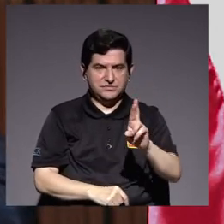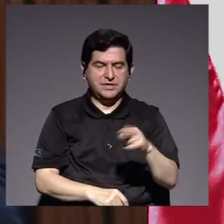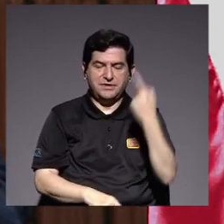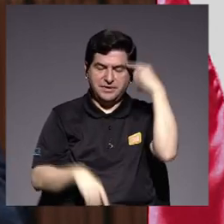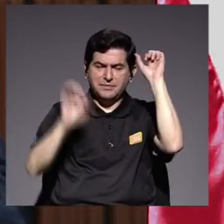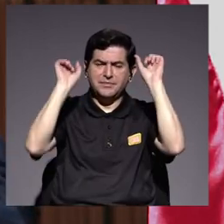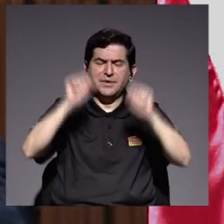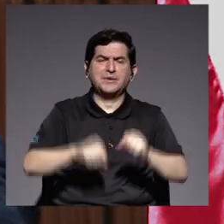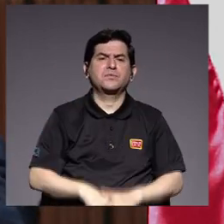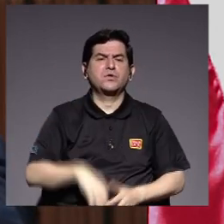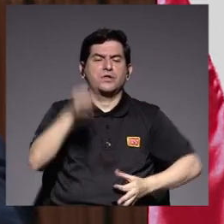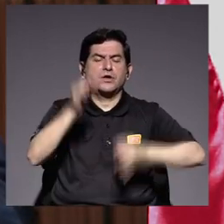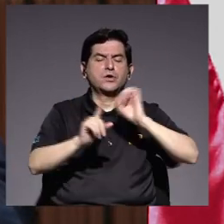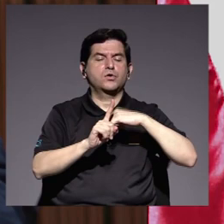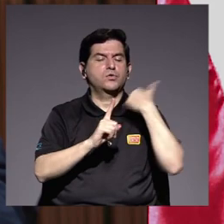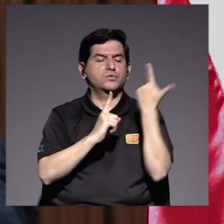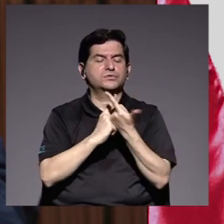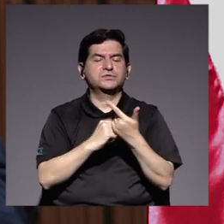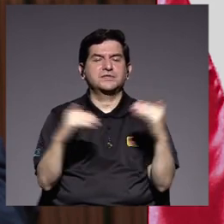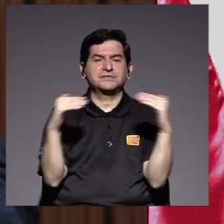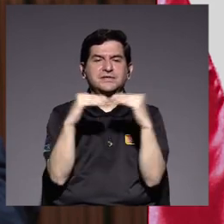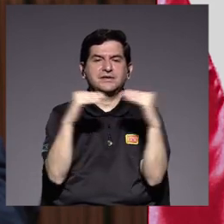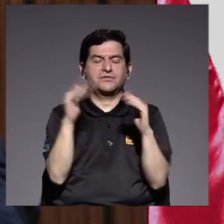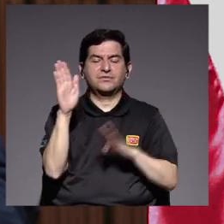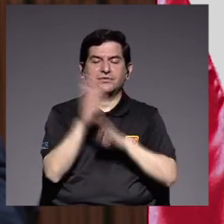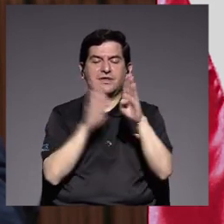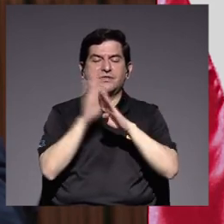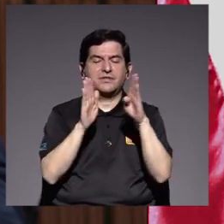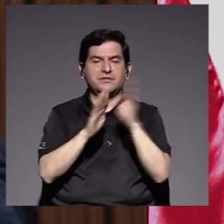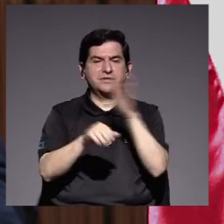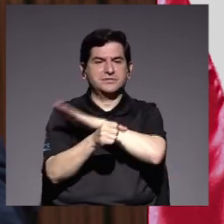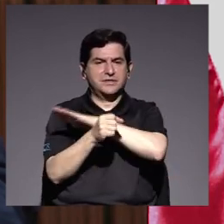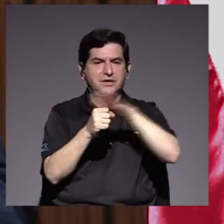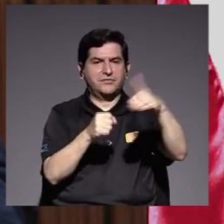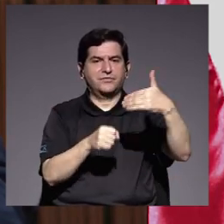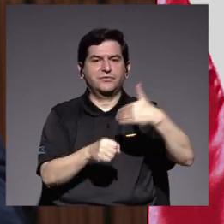el logro de la justicia social la equidad y el desarrollo integral